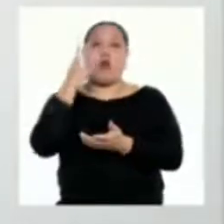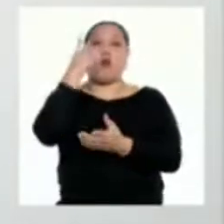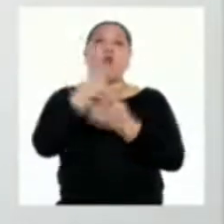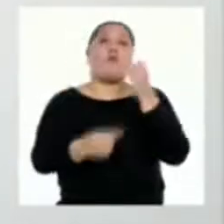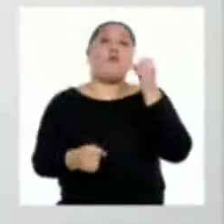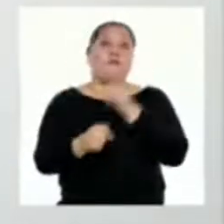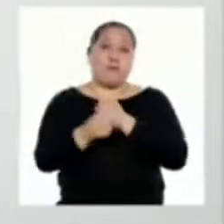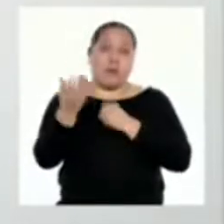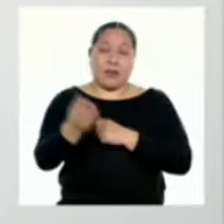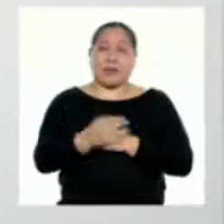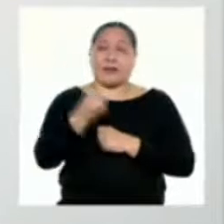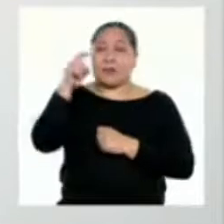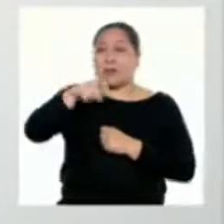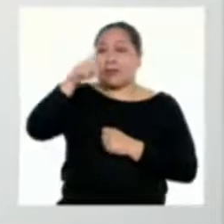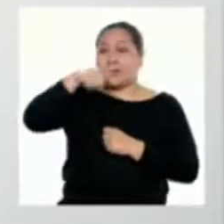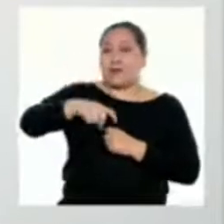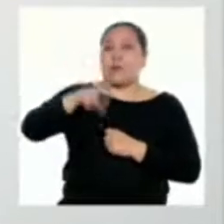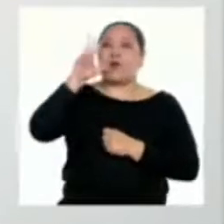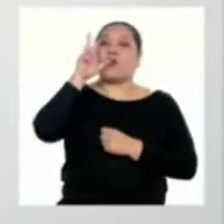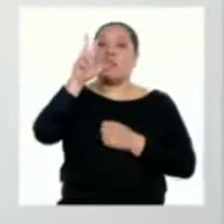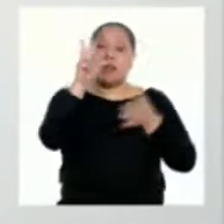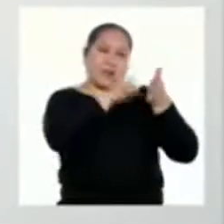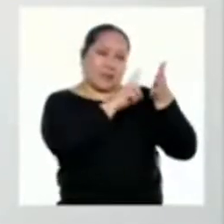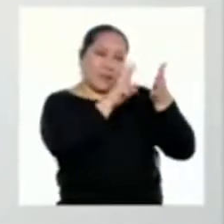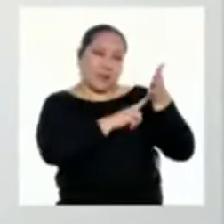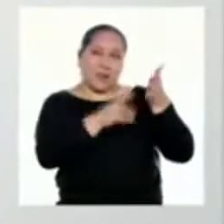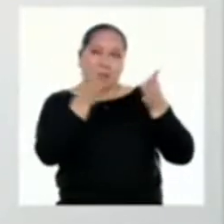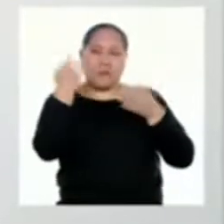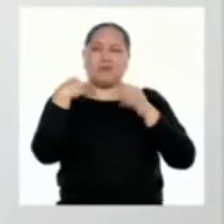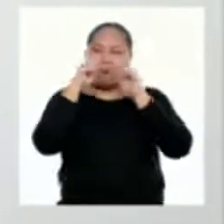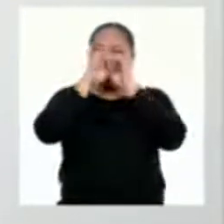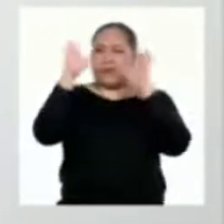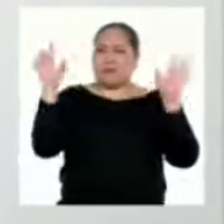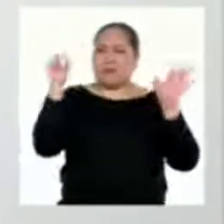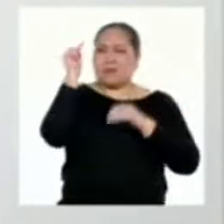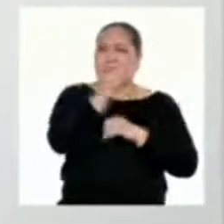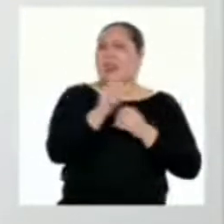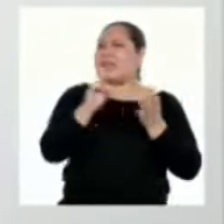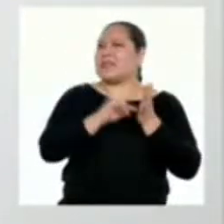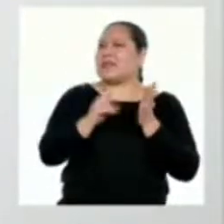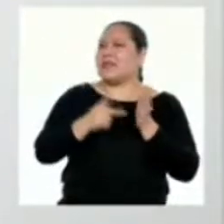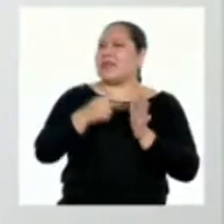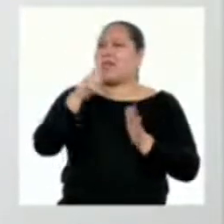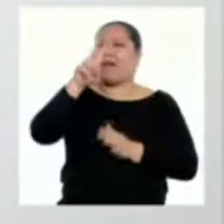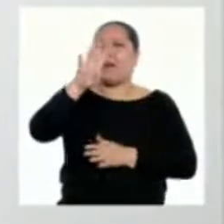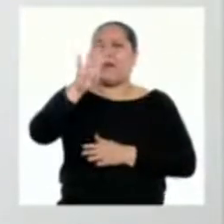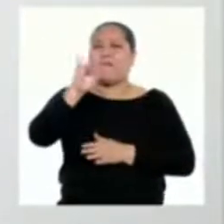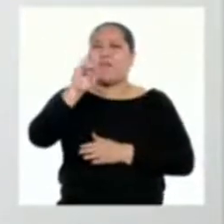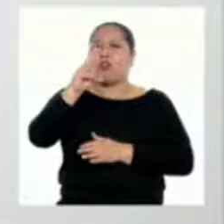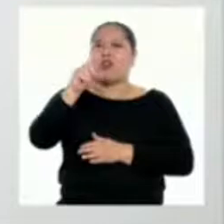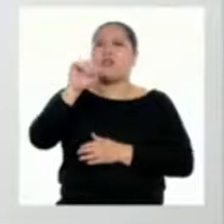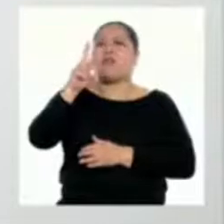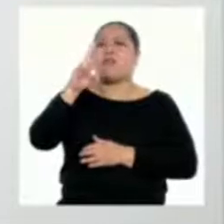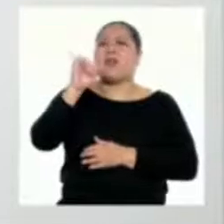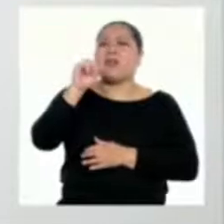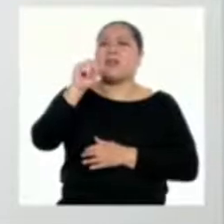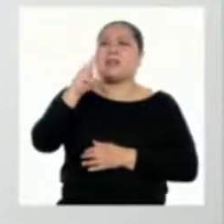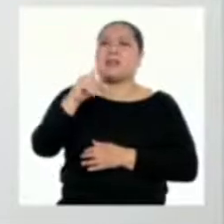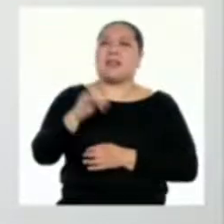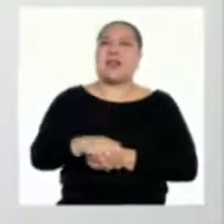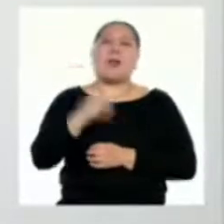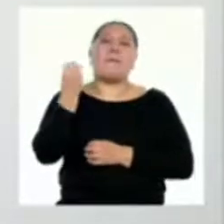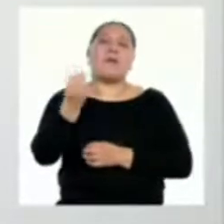Para eso, leímos tres textos que nos dejaron claro qué era la biodiversidad y por qué es importante